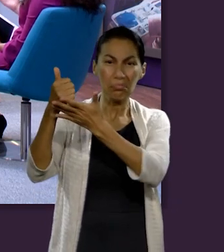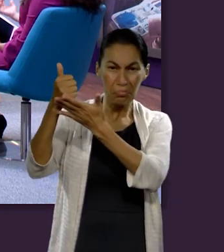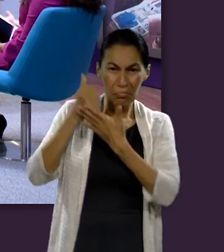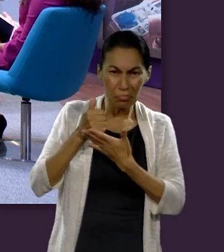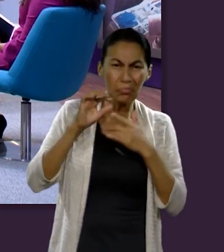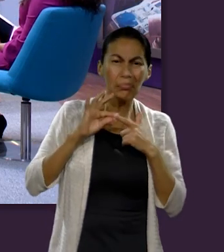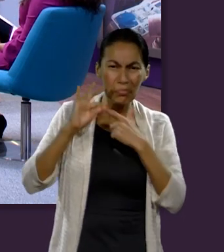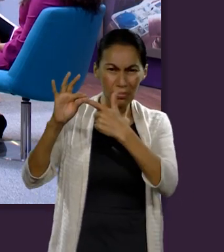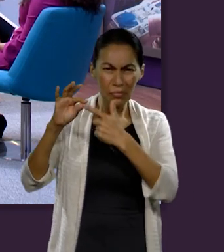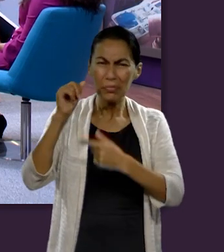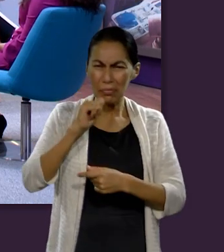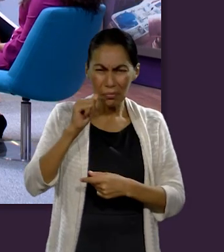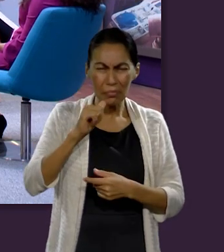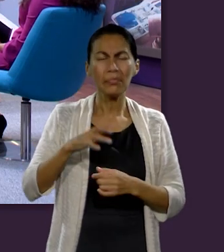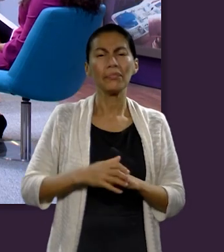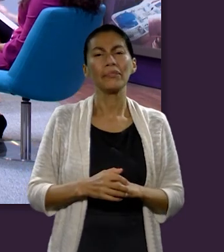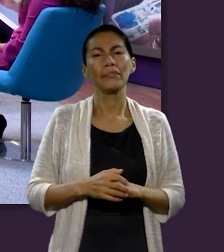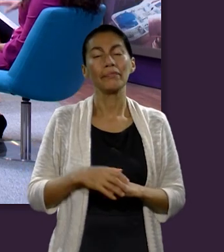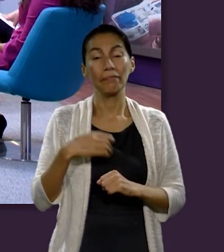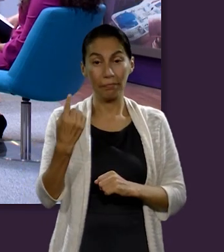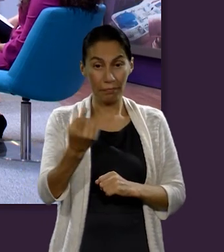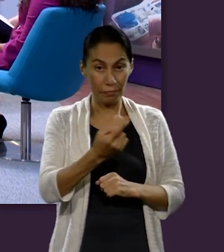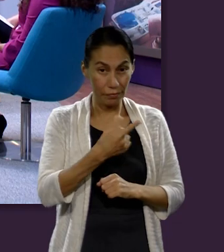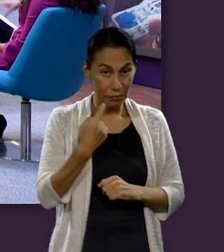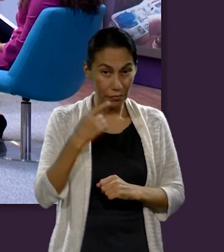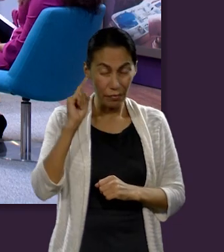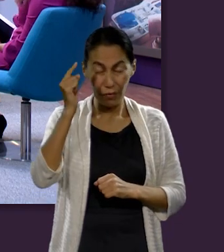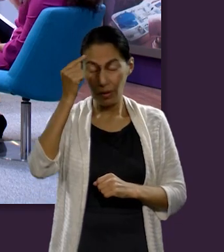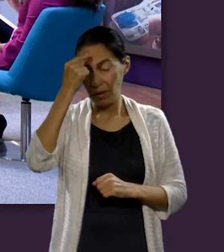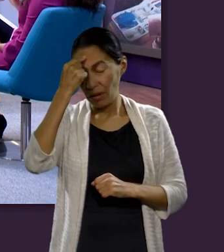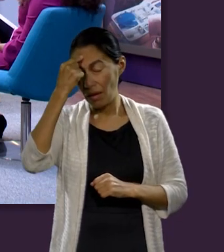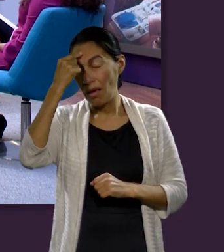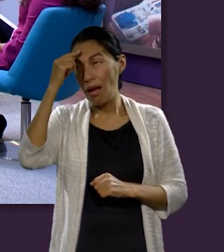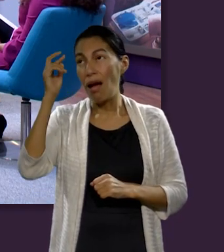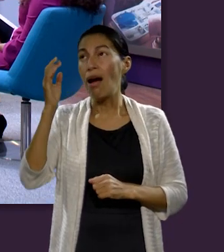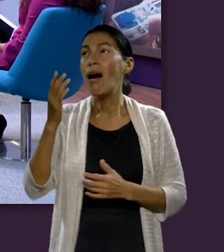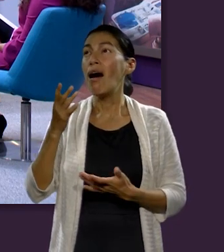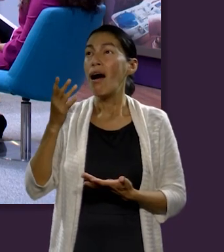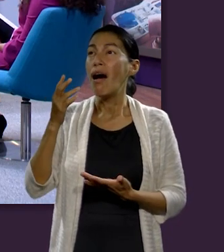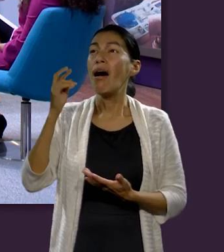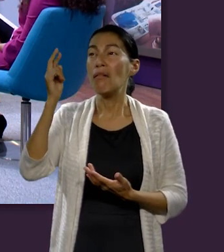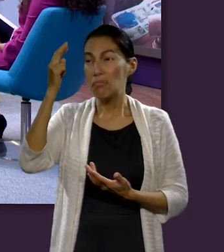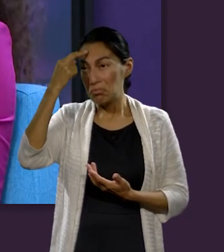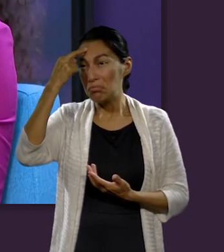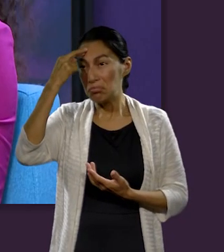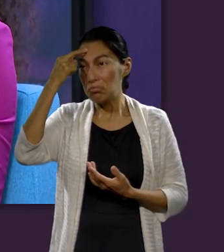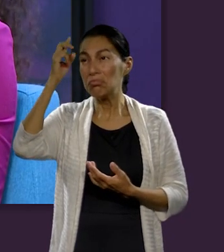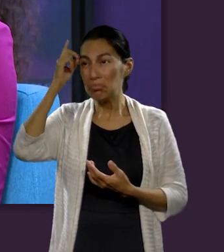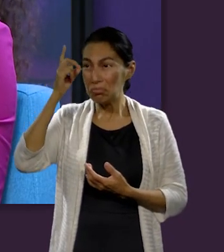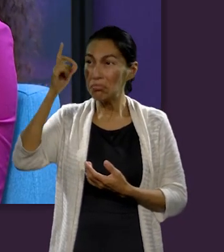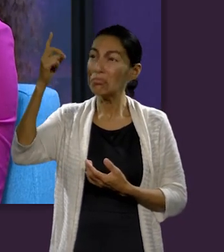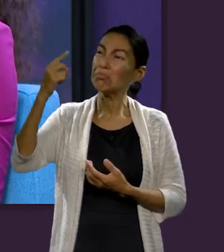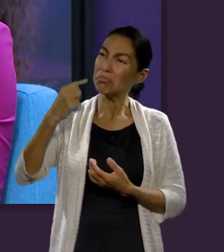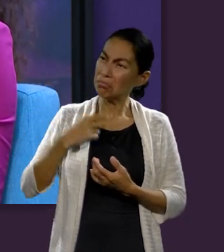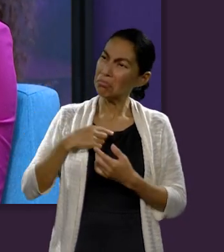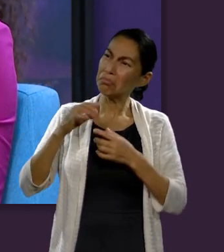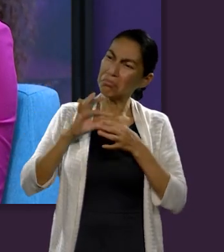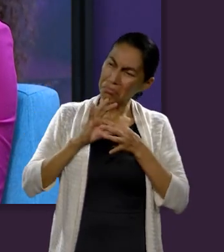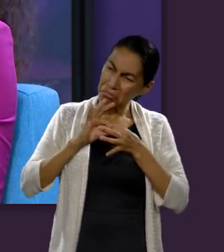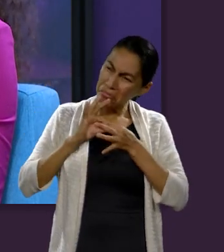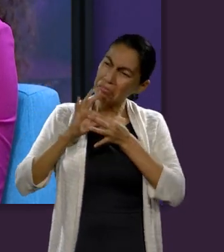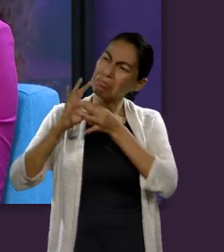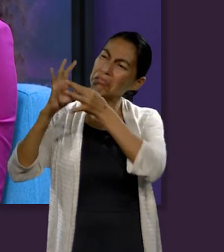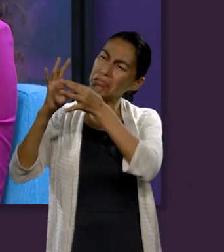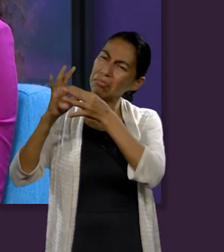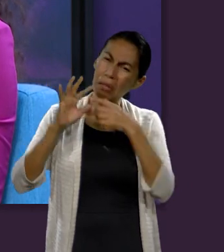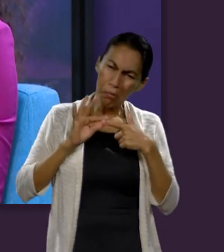puede ver la mano de Dios en muchos momentos. Entonces, cuando reconocemos cómo Dios ha estado con nosotros y cómo está el control,